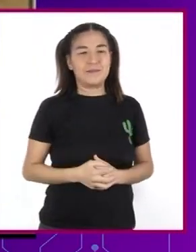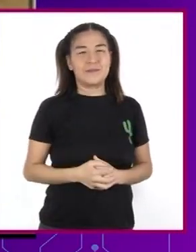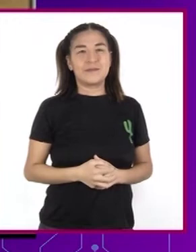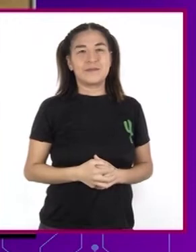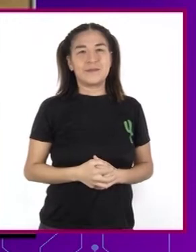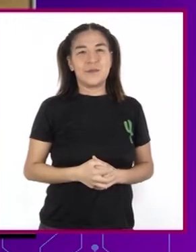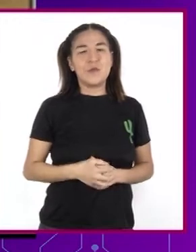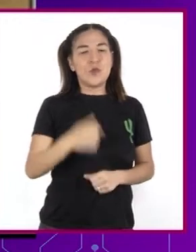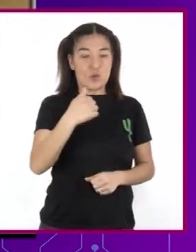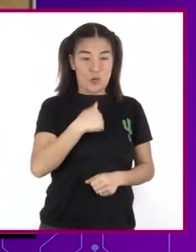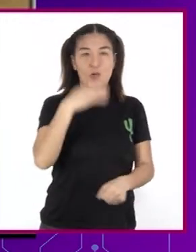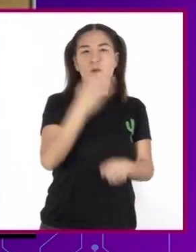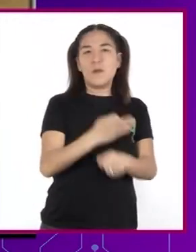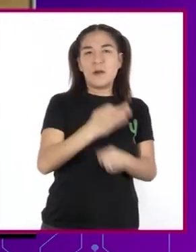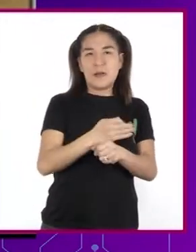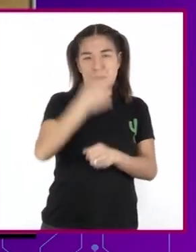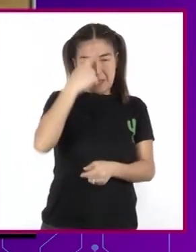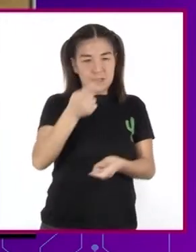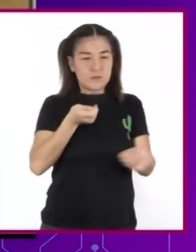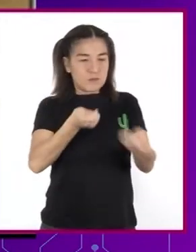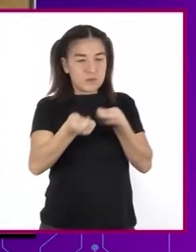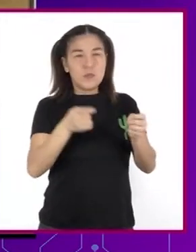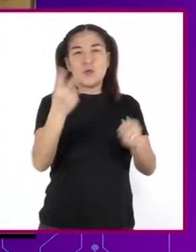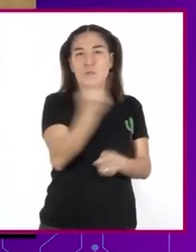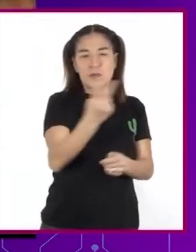Y yo Supervisaré Que se lleve a cabo